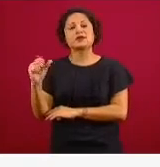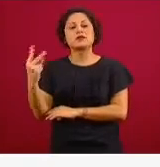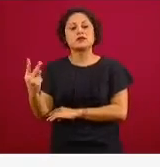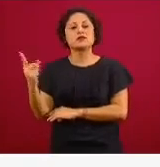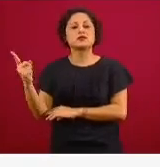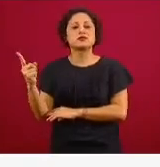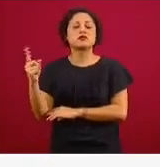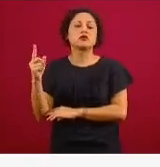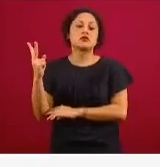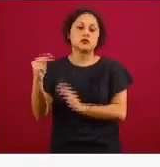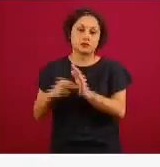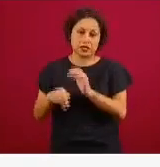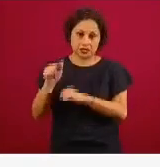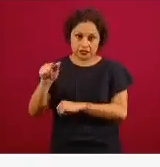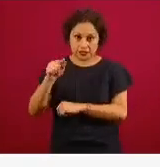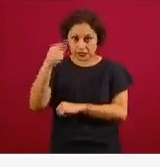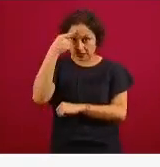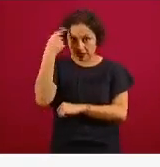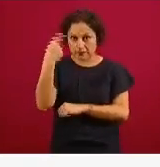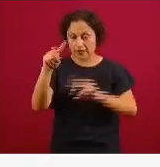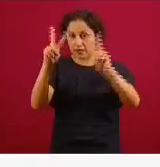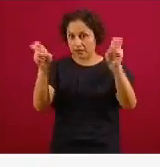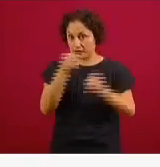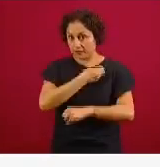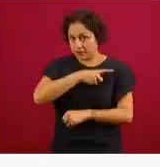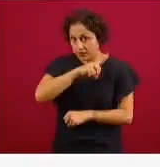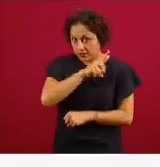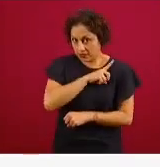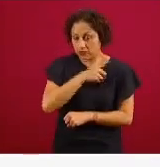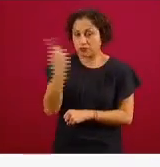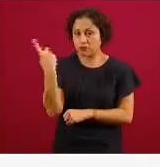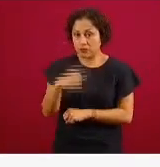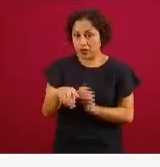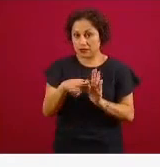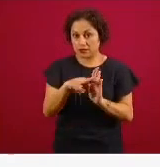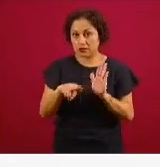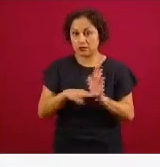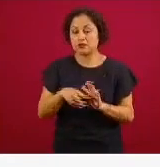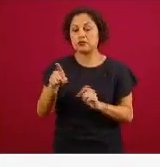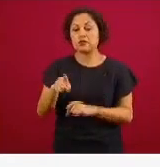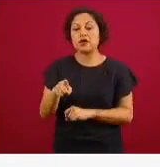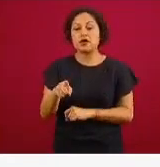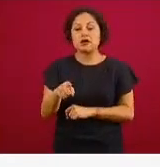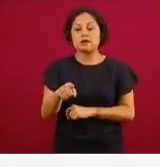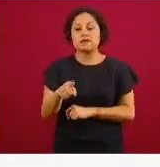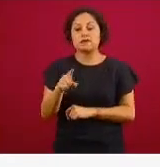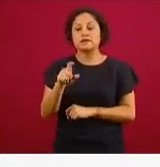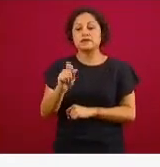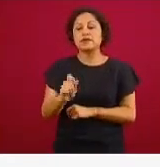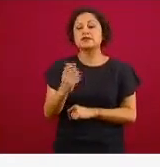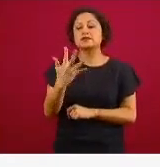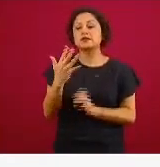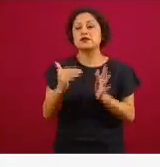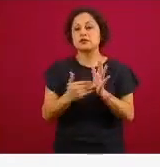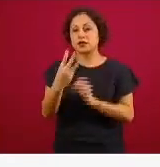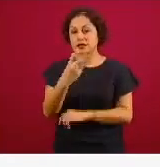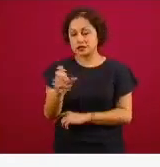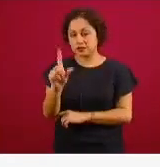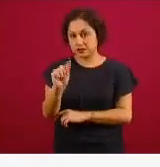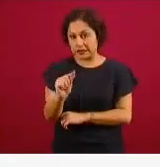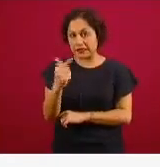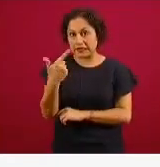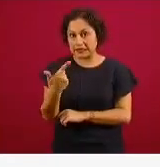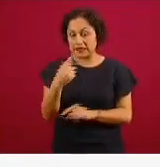vigilancia epidemiológica gruesamente tenemos casi las que hemos dicho estas 23 mil 377 unidades médicas